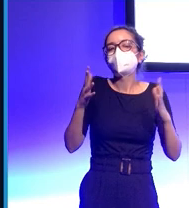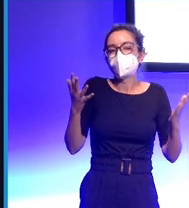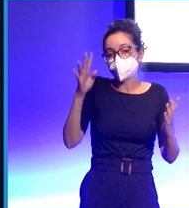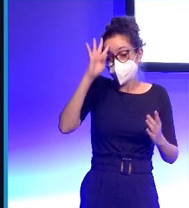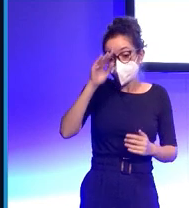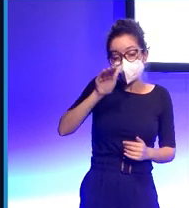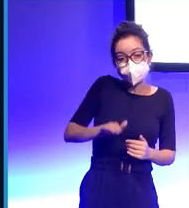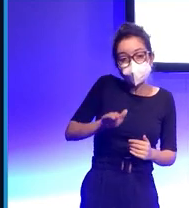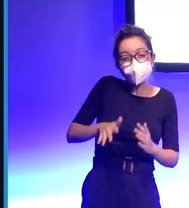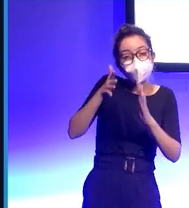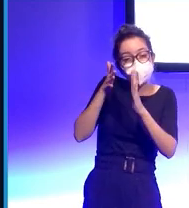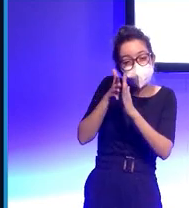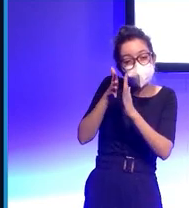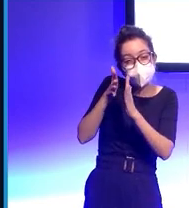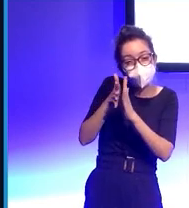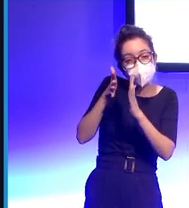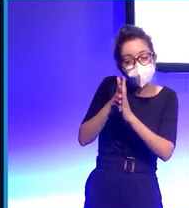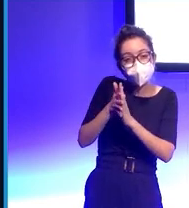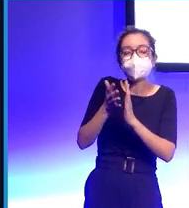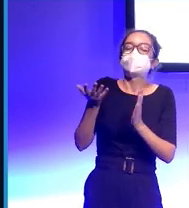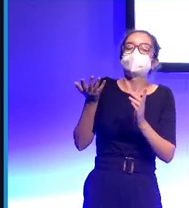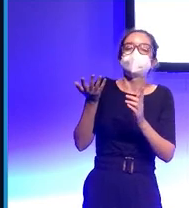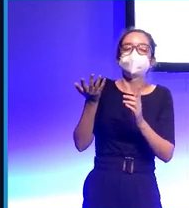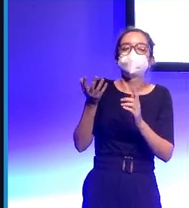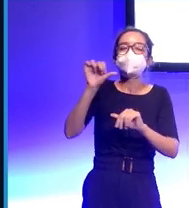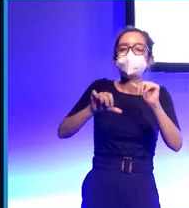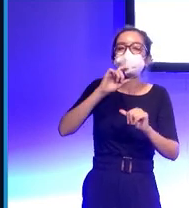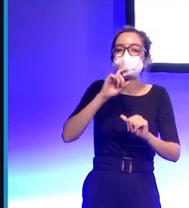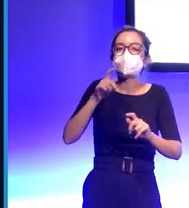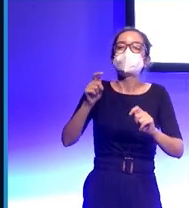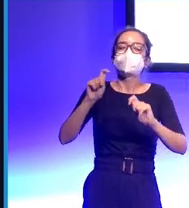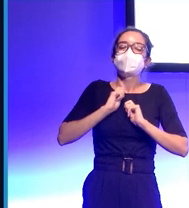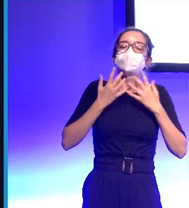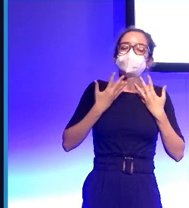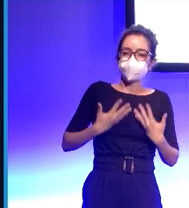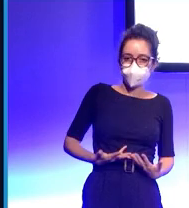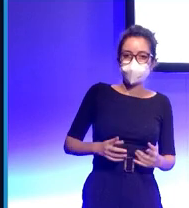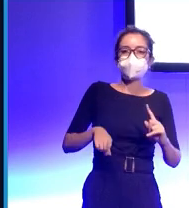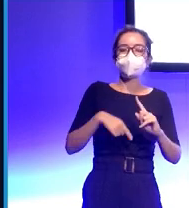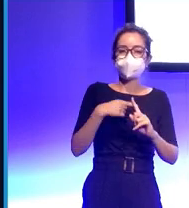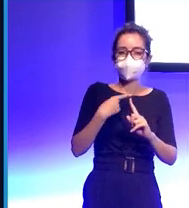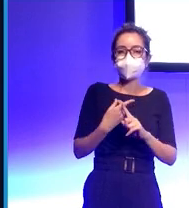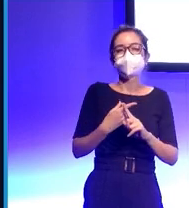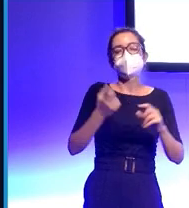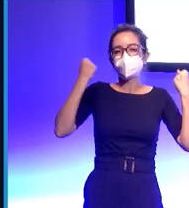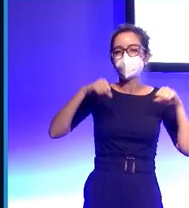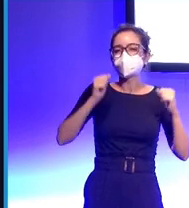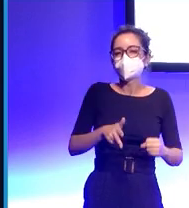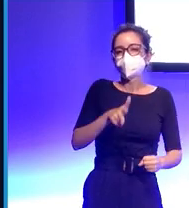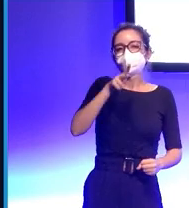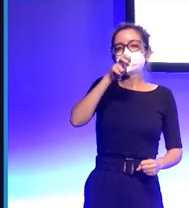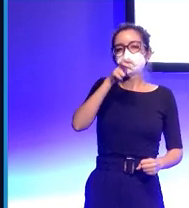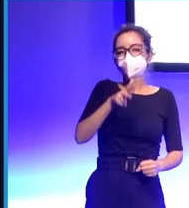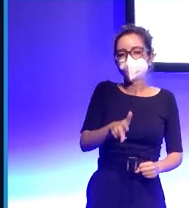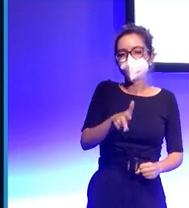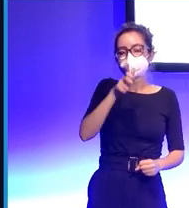una forma que sea amigable para él esto le reduce el estrés y luego le ayuda a hacer ejercicios de relajación basados en la respiración hay un dispensador de